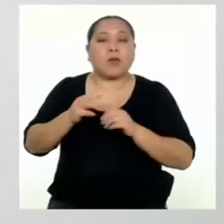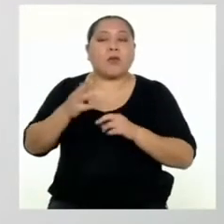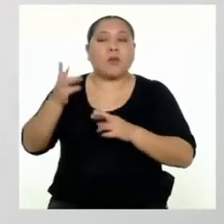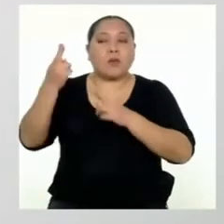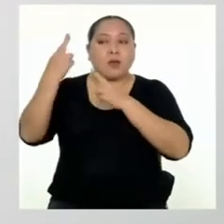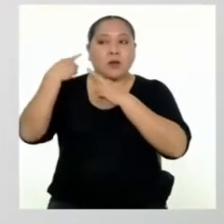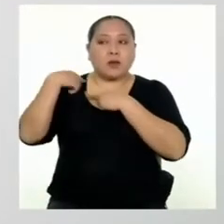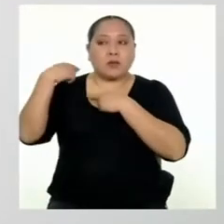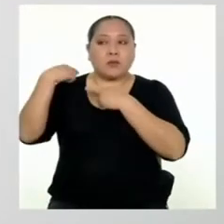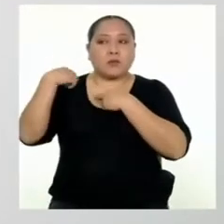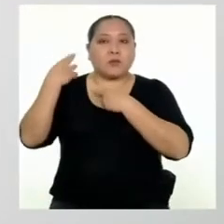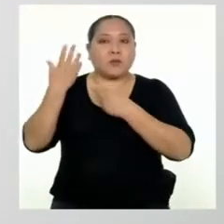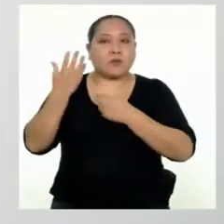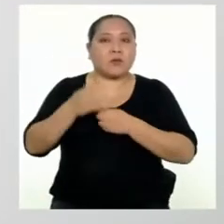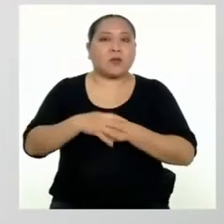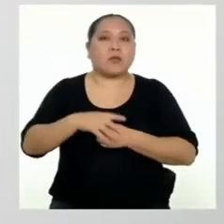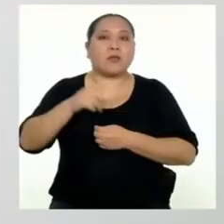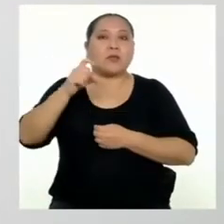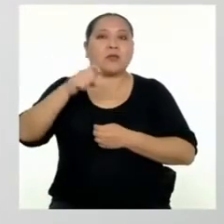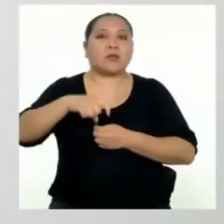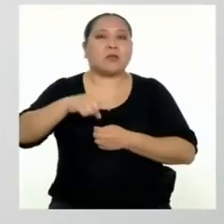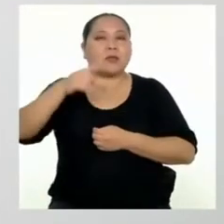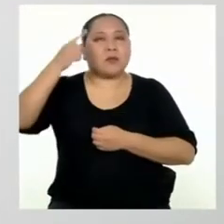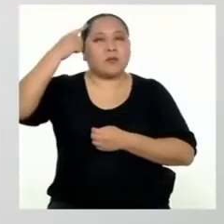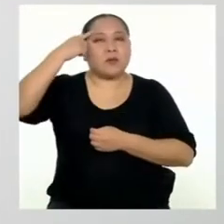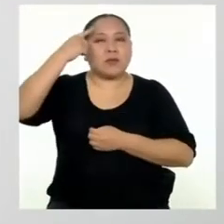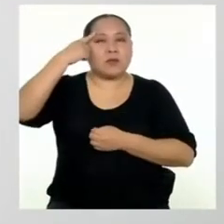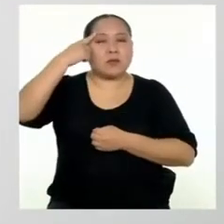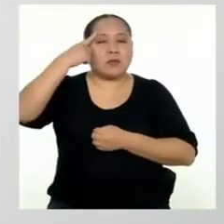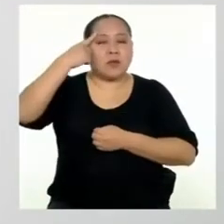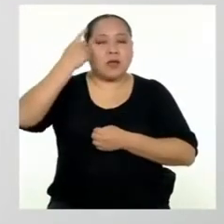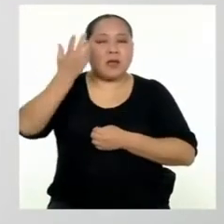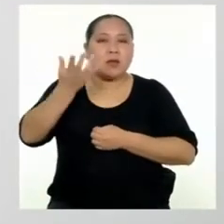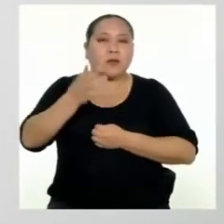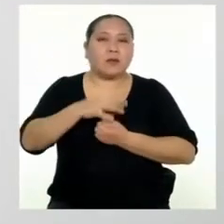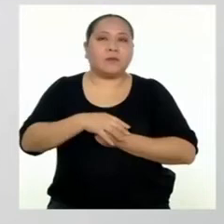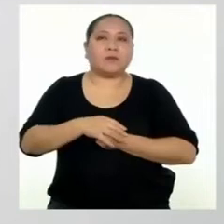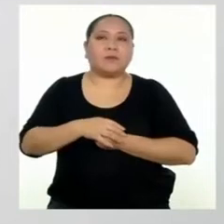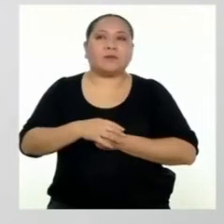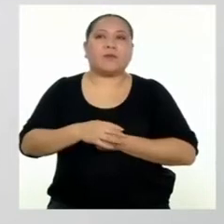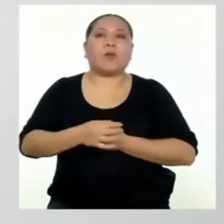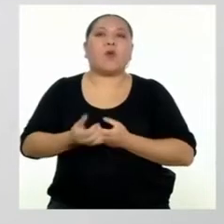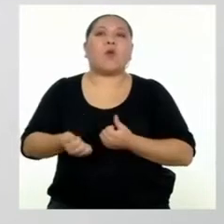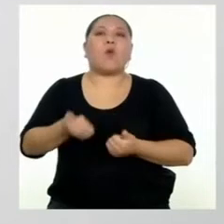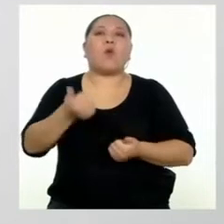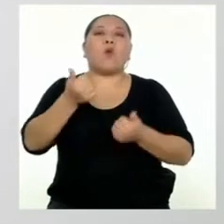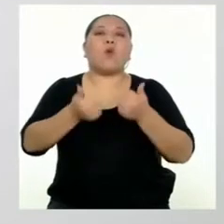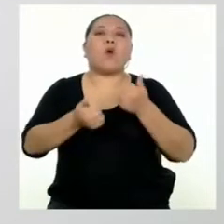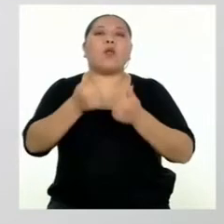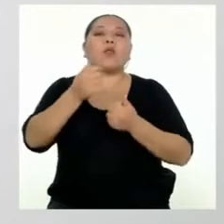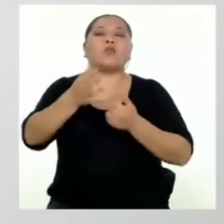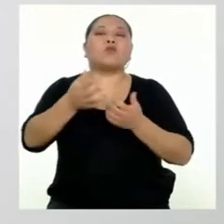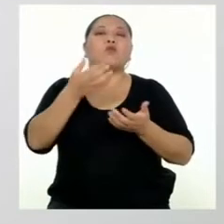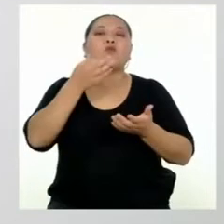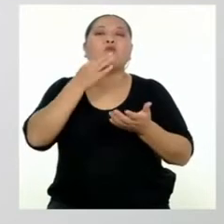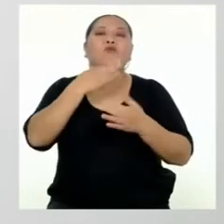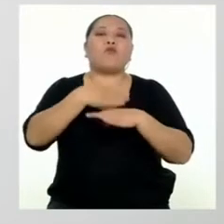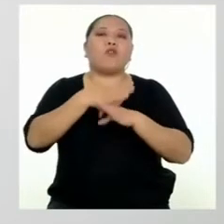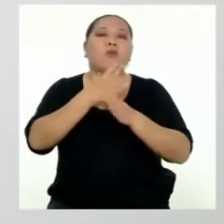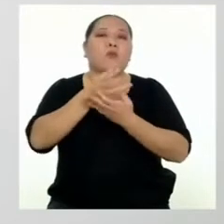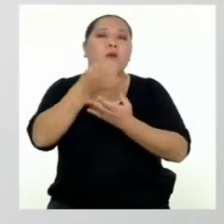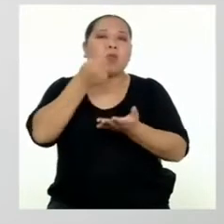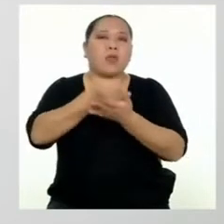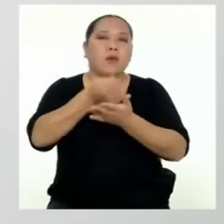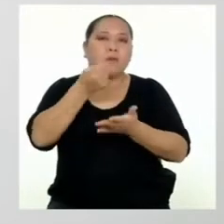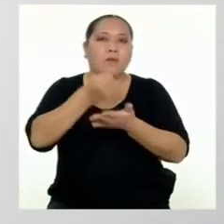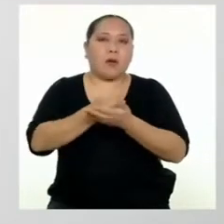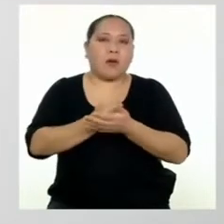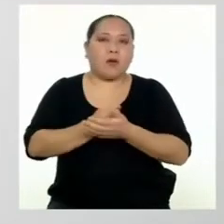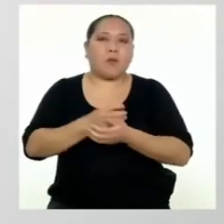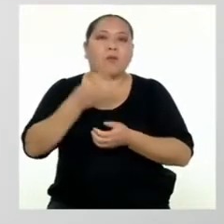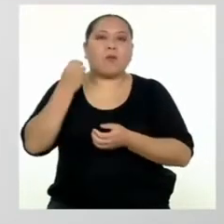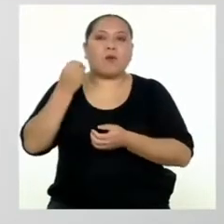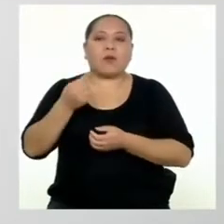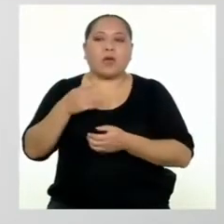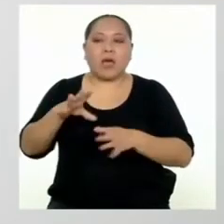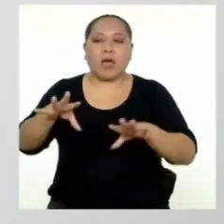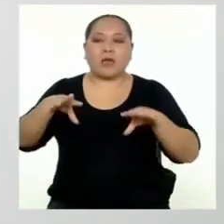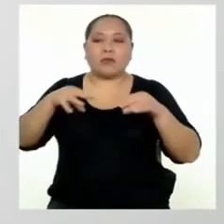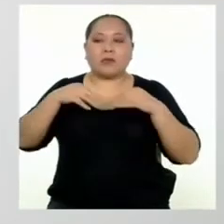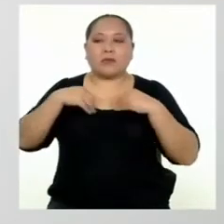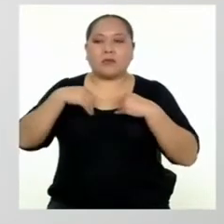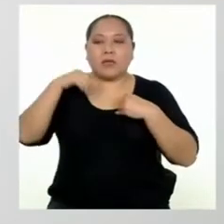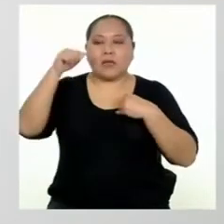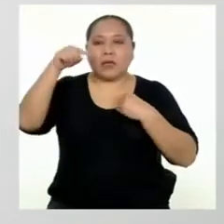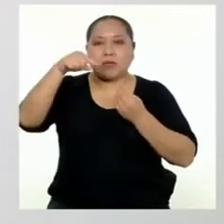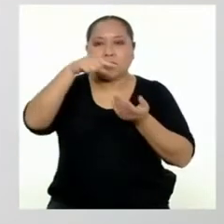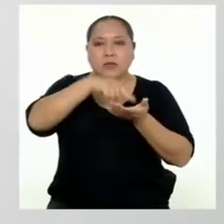responsablemente, deben tener muy presente cuál es tu capacidad de pago, ya que al asumir